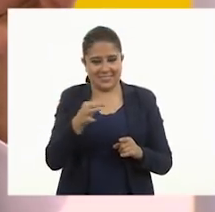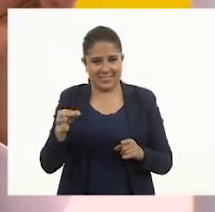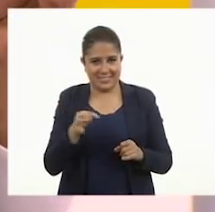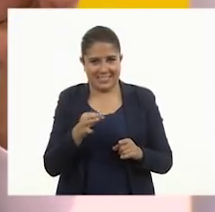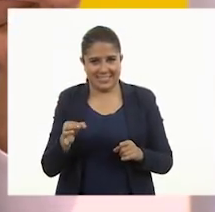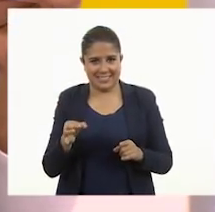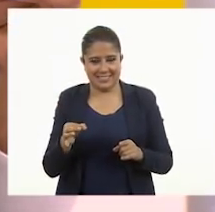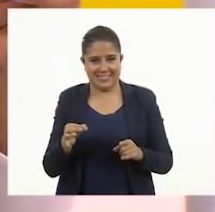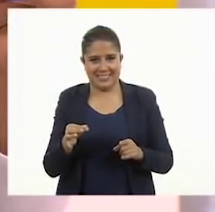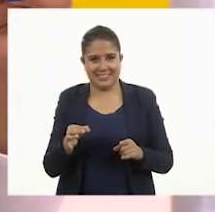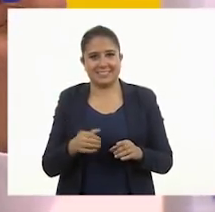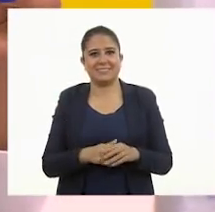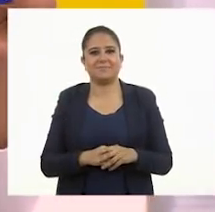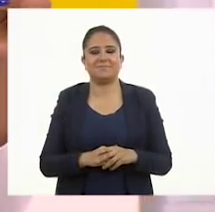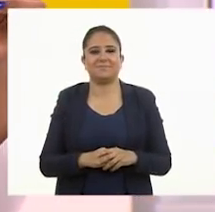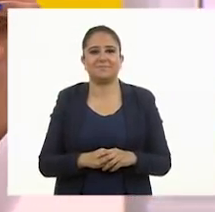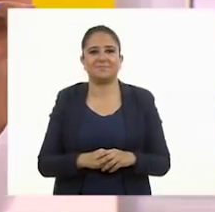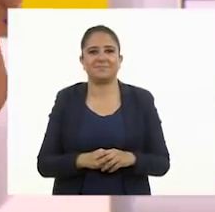fichas.